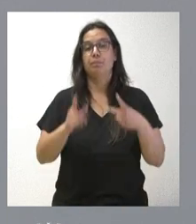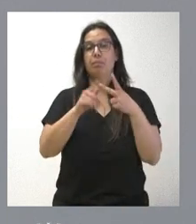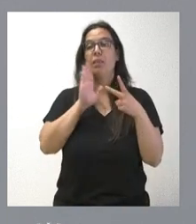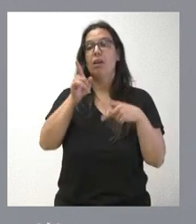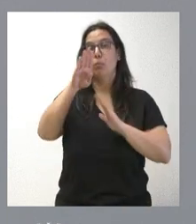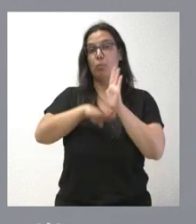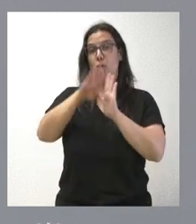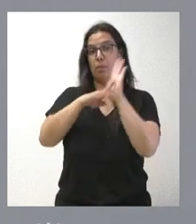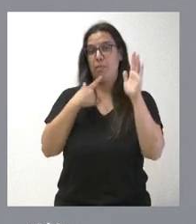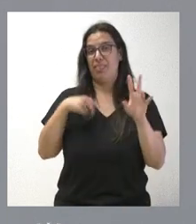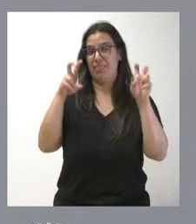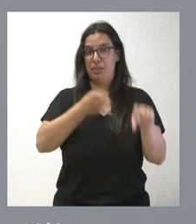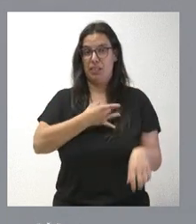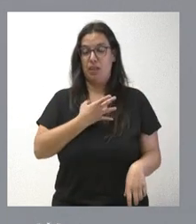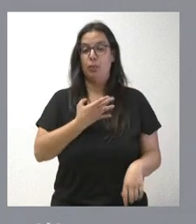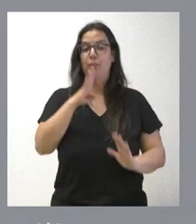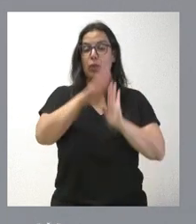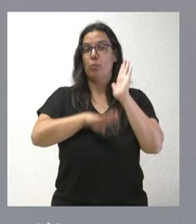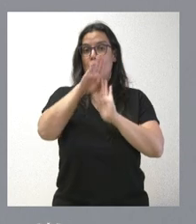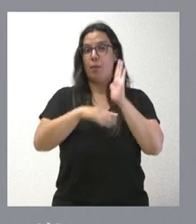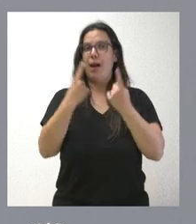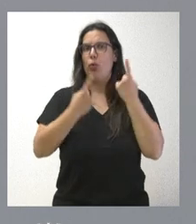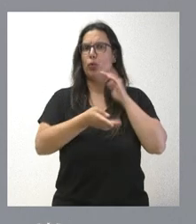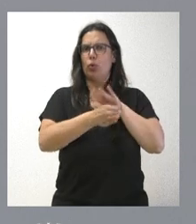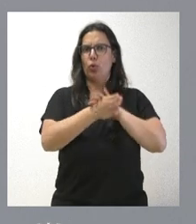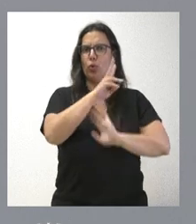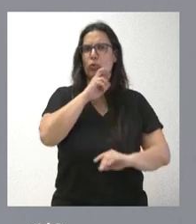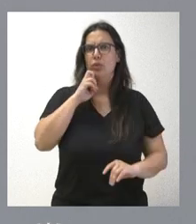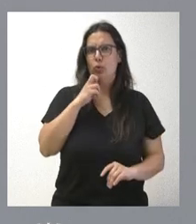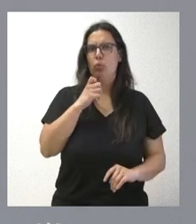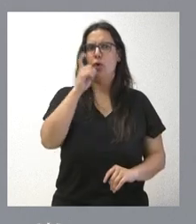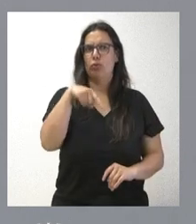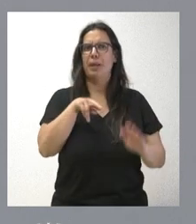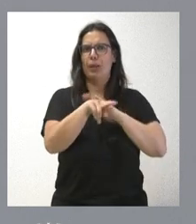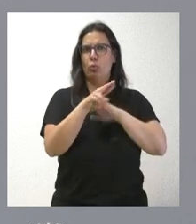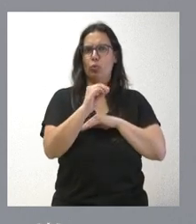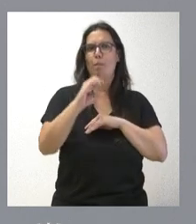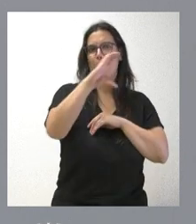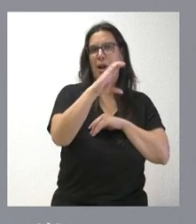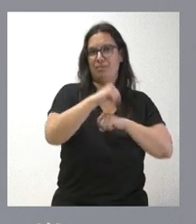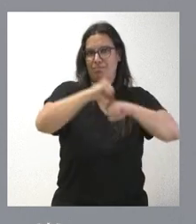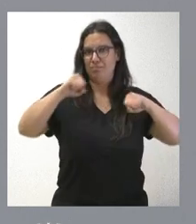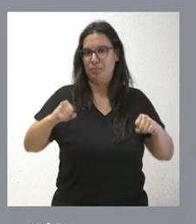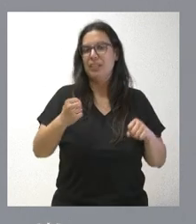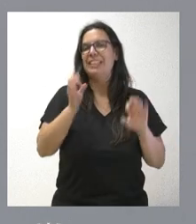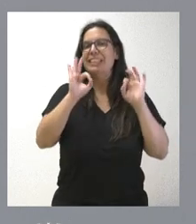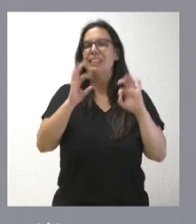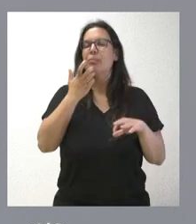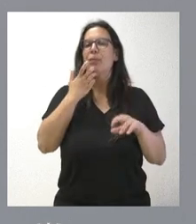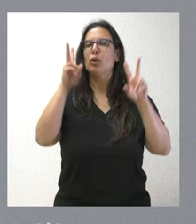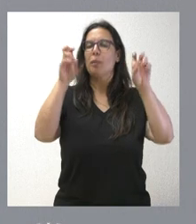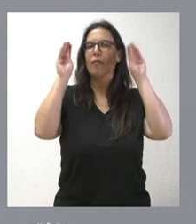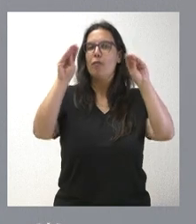me señala, muchos de estos programas se mantienen, incluso se han reforzado con más recursos. En concreto lo que tiene que ver con la